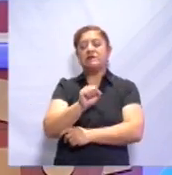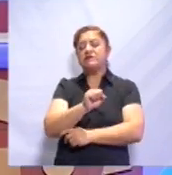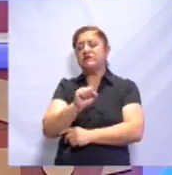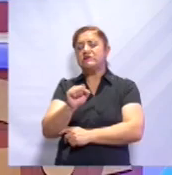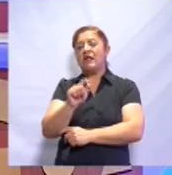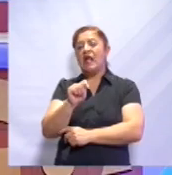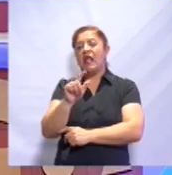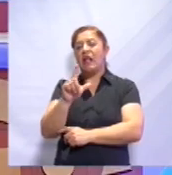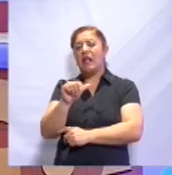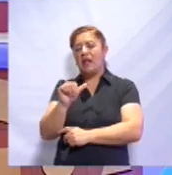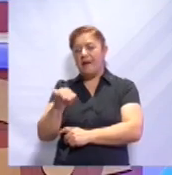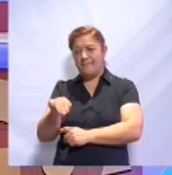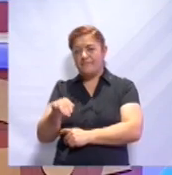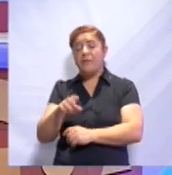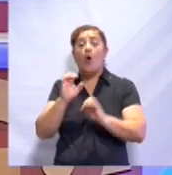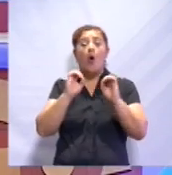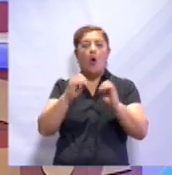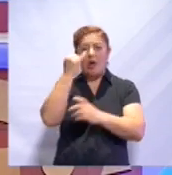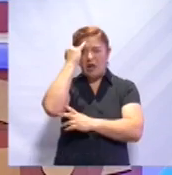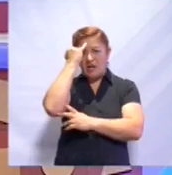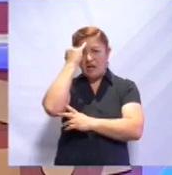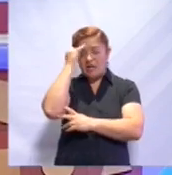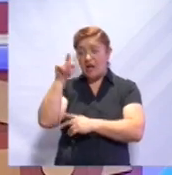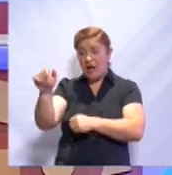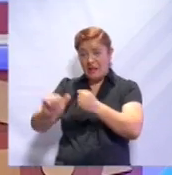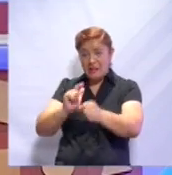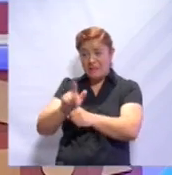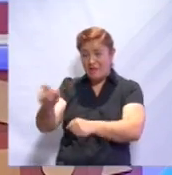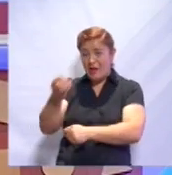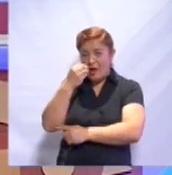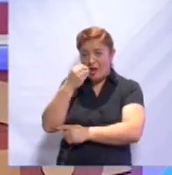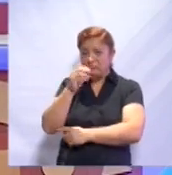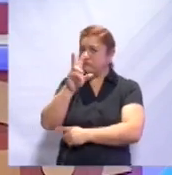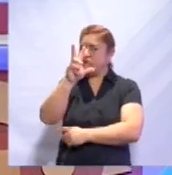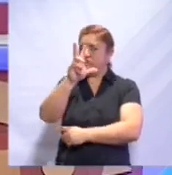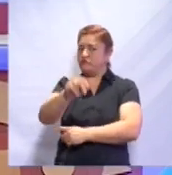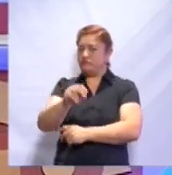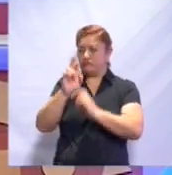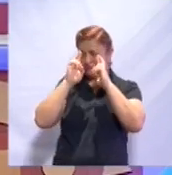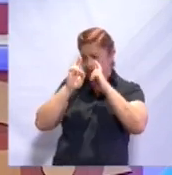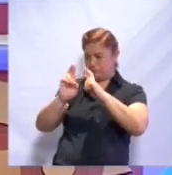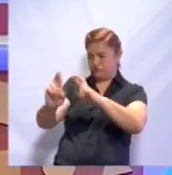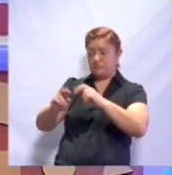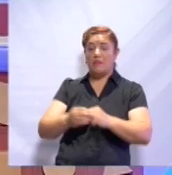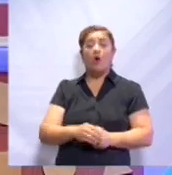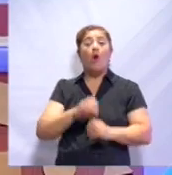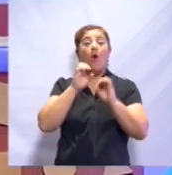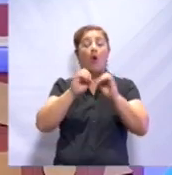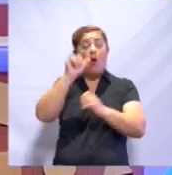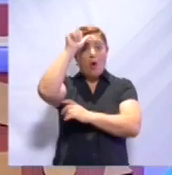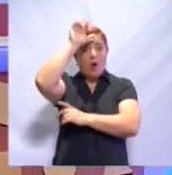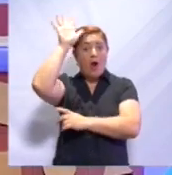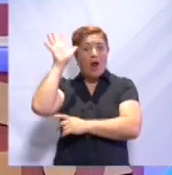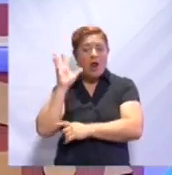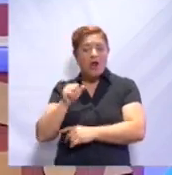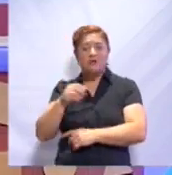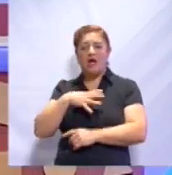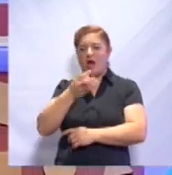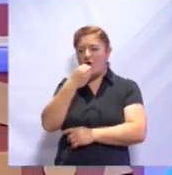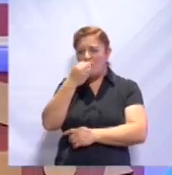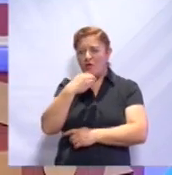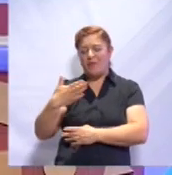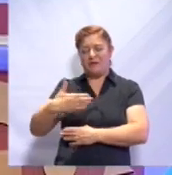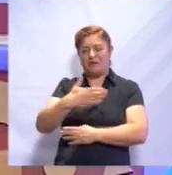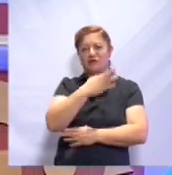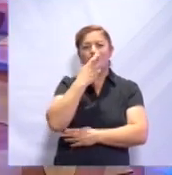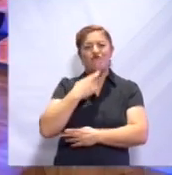que en la India no comen los animales porque los consideran sagrados? ¿O que en Alaska consumen el salmón? Esto